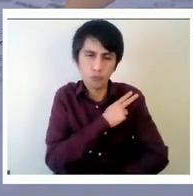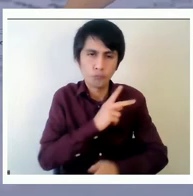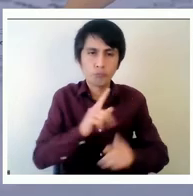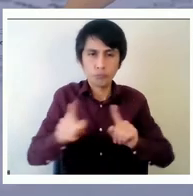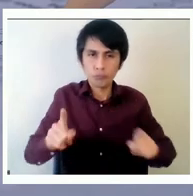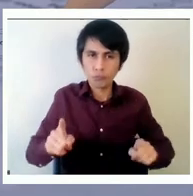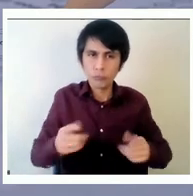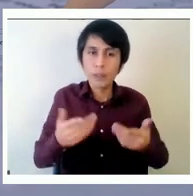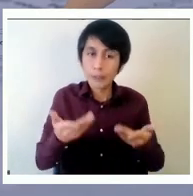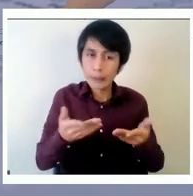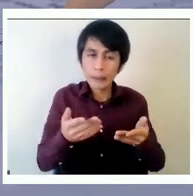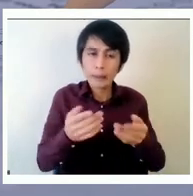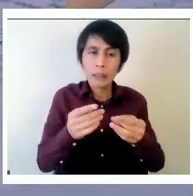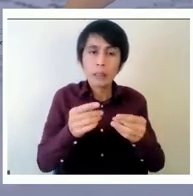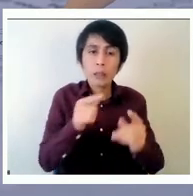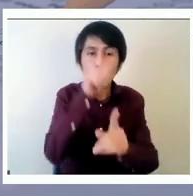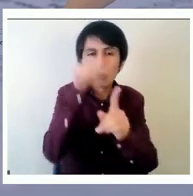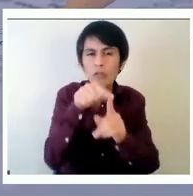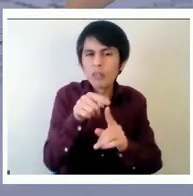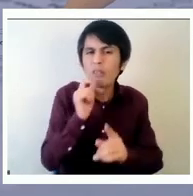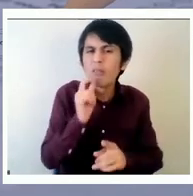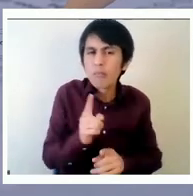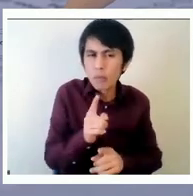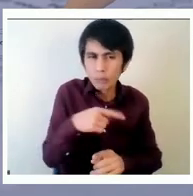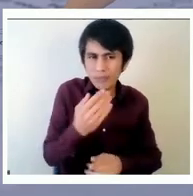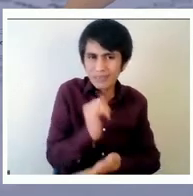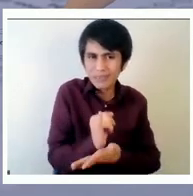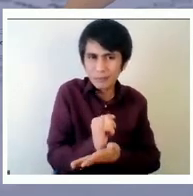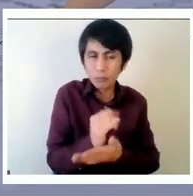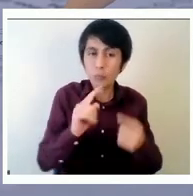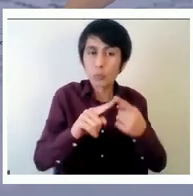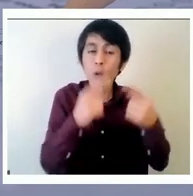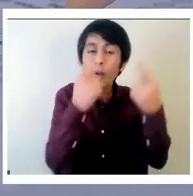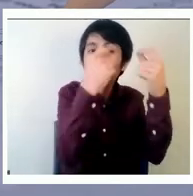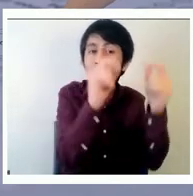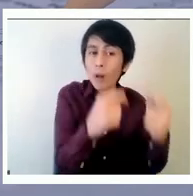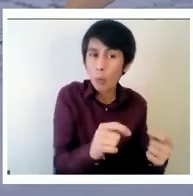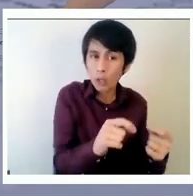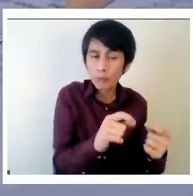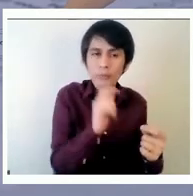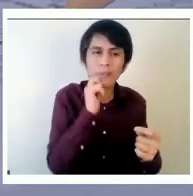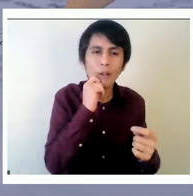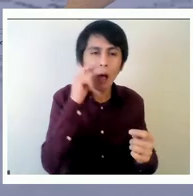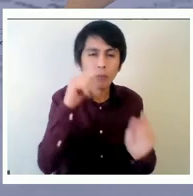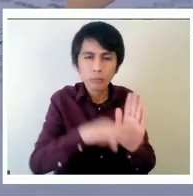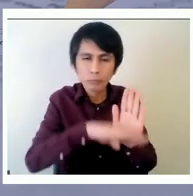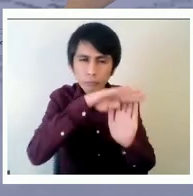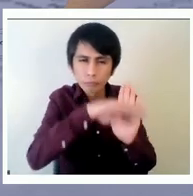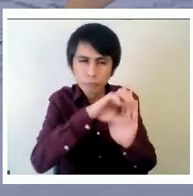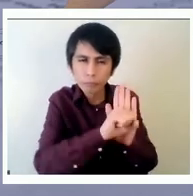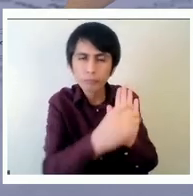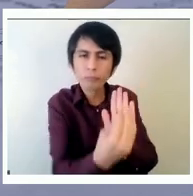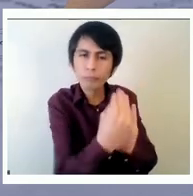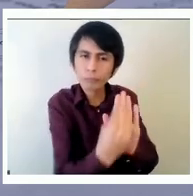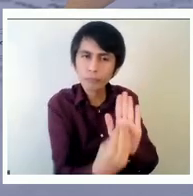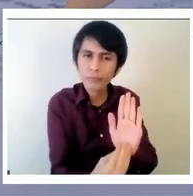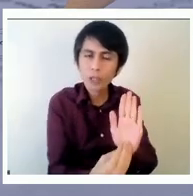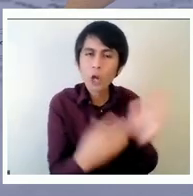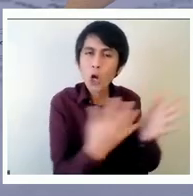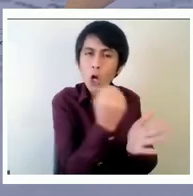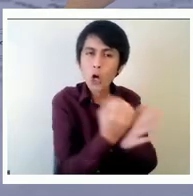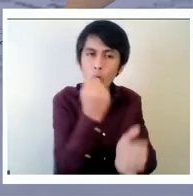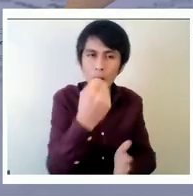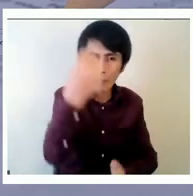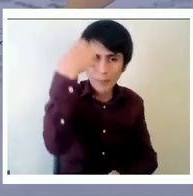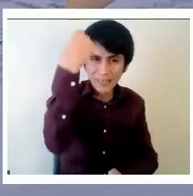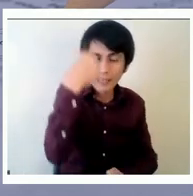especificar más en esta presentación es evaluar es decir medir los logros de aprendizaje y los procesos de gestión de los establecimientos